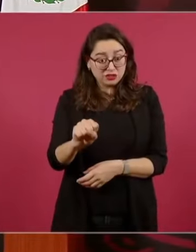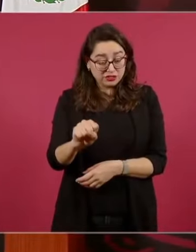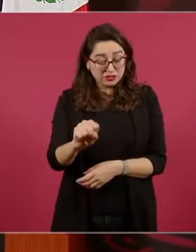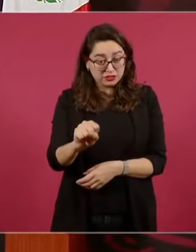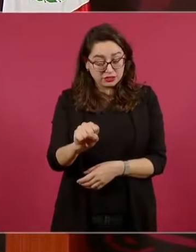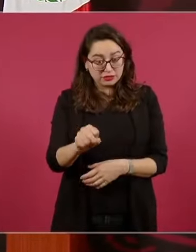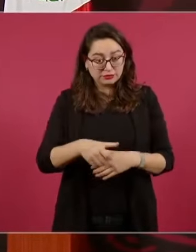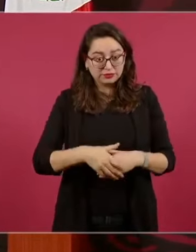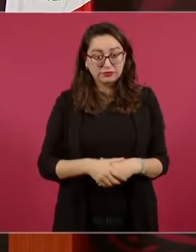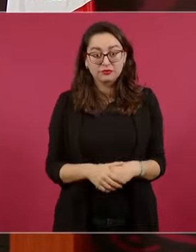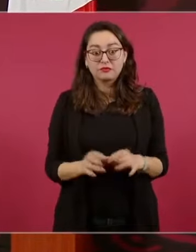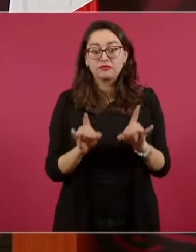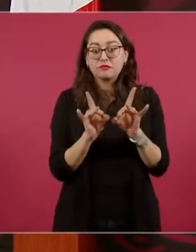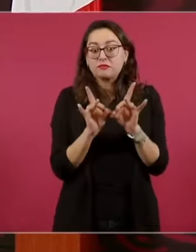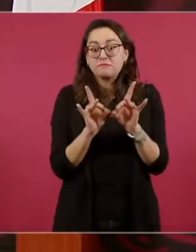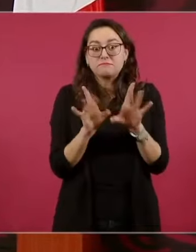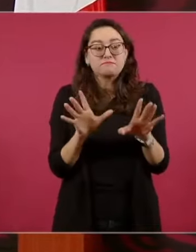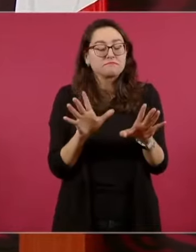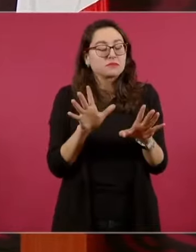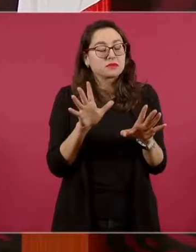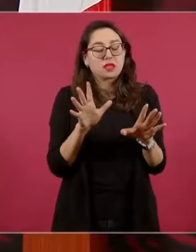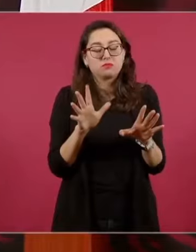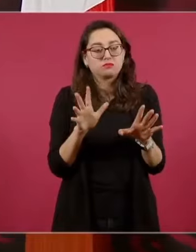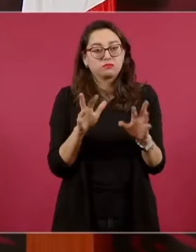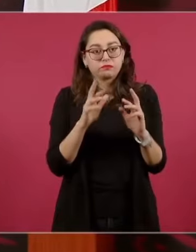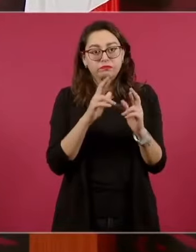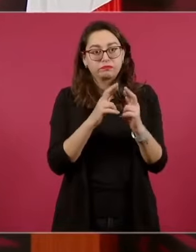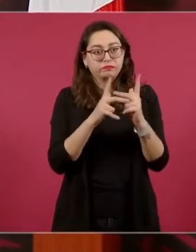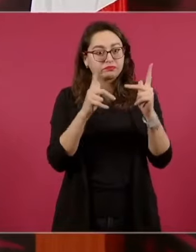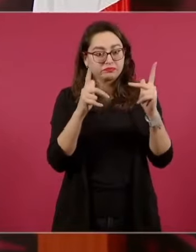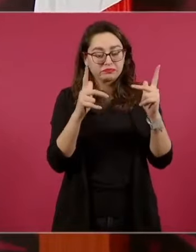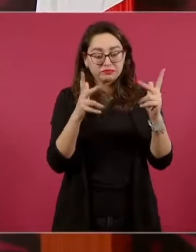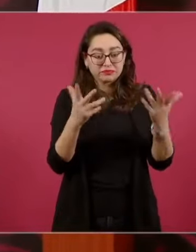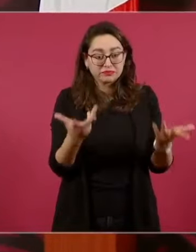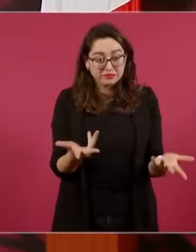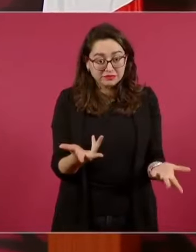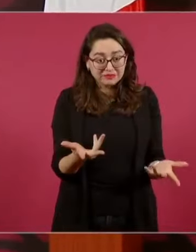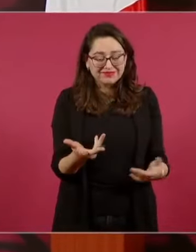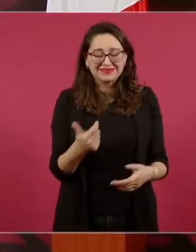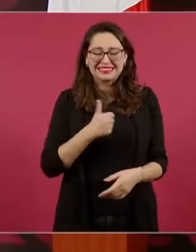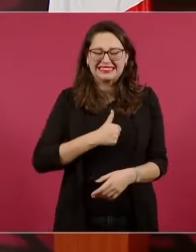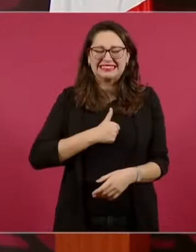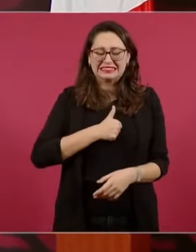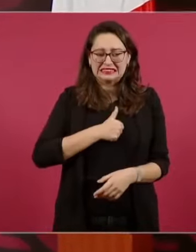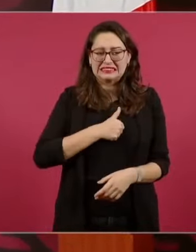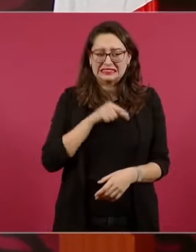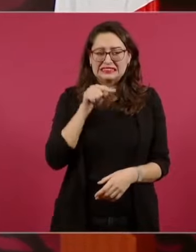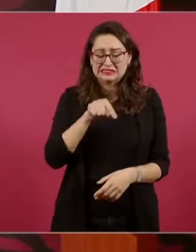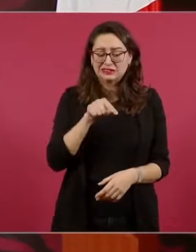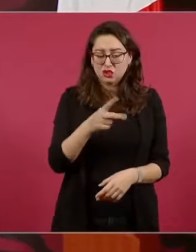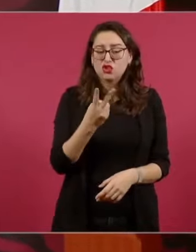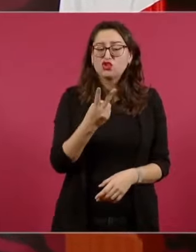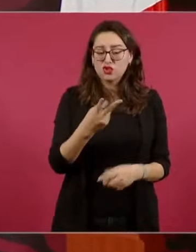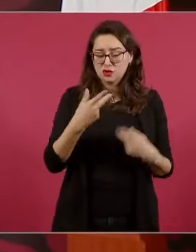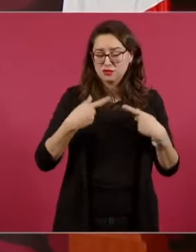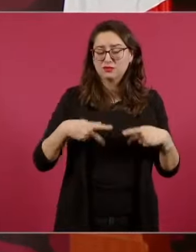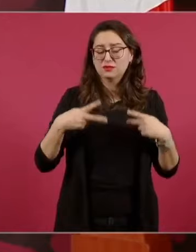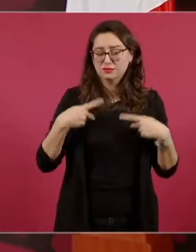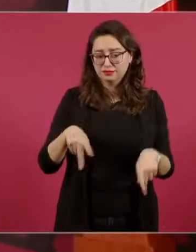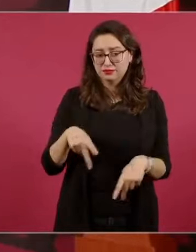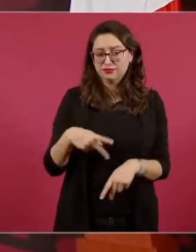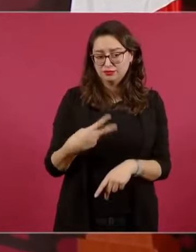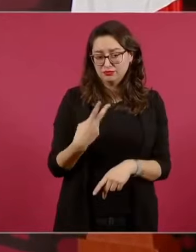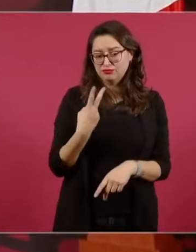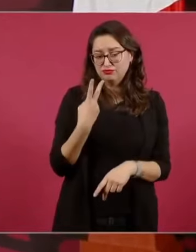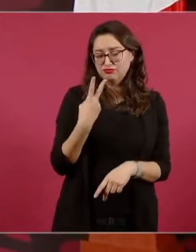Y en ese entonces, como durante mucho tiempo no se impulsaba